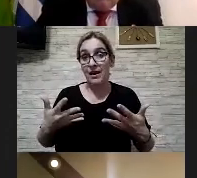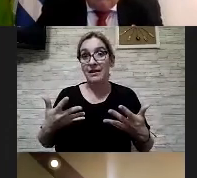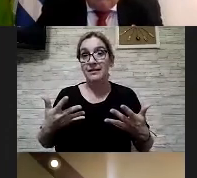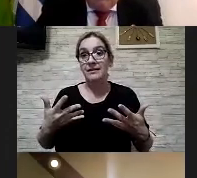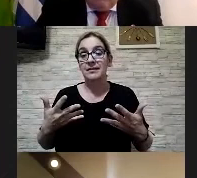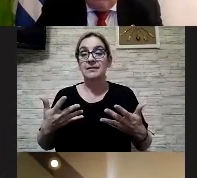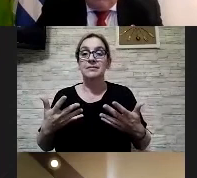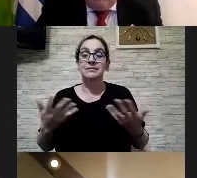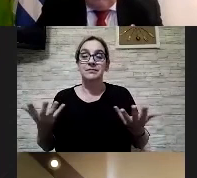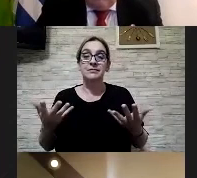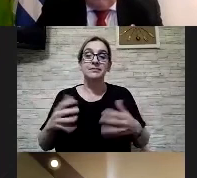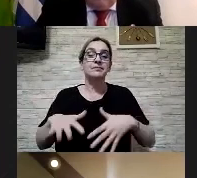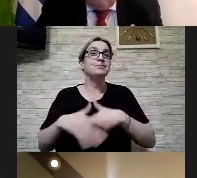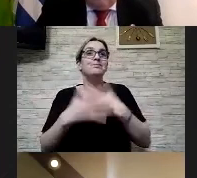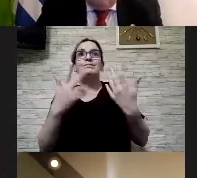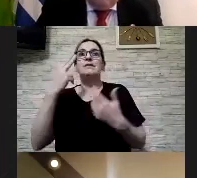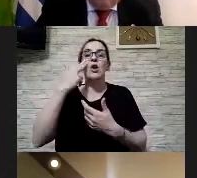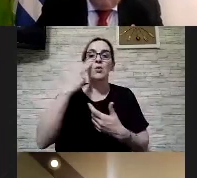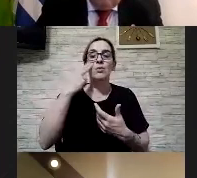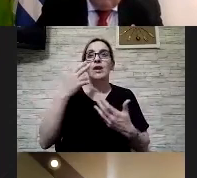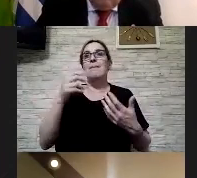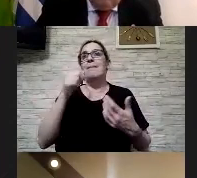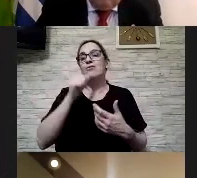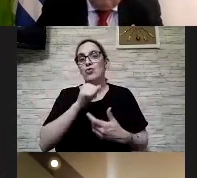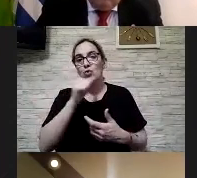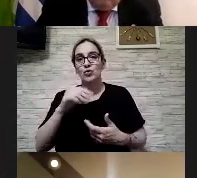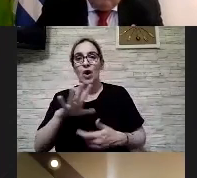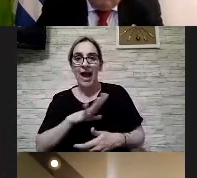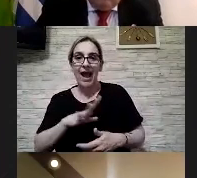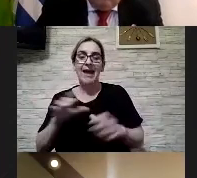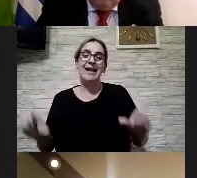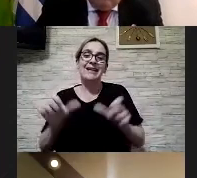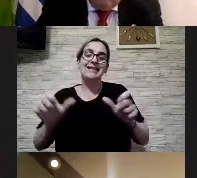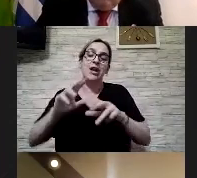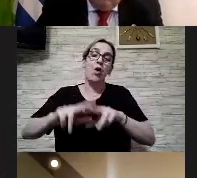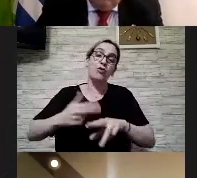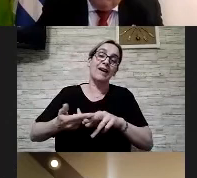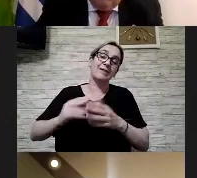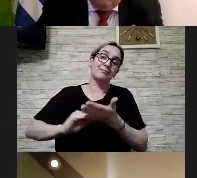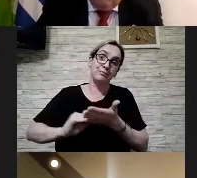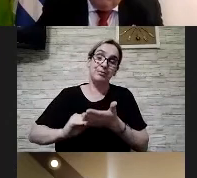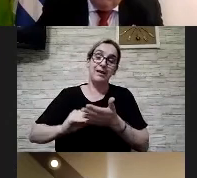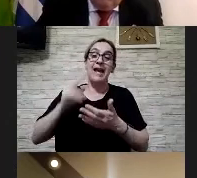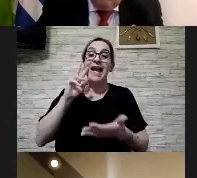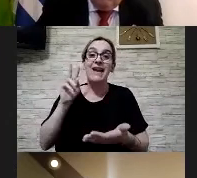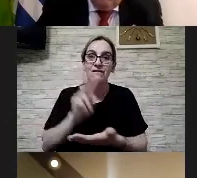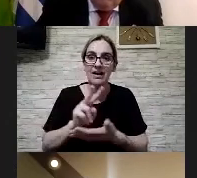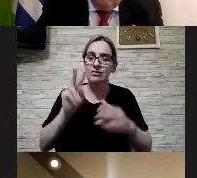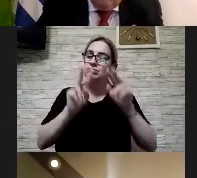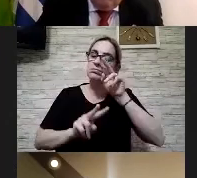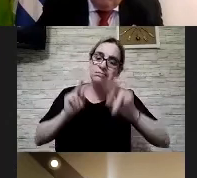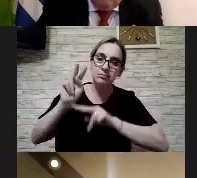cuando hay algún problema solucionarlo volver a hacer rediseñar que es la revisión la revisión con los